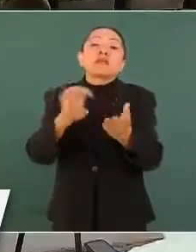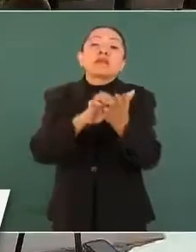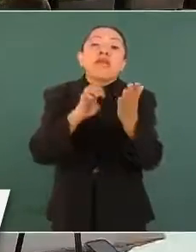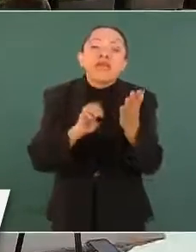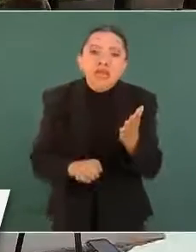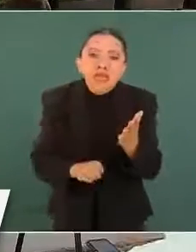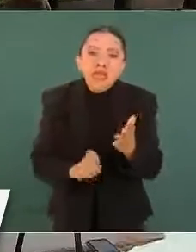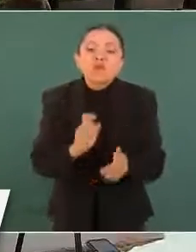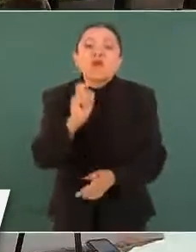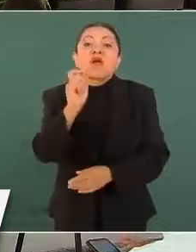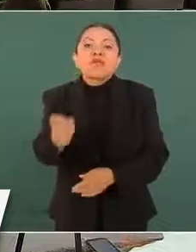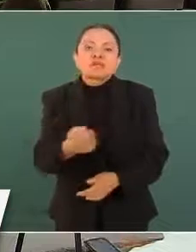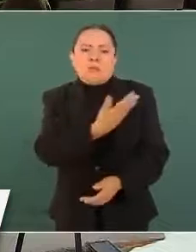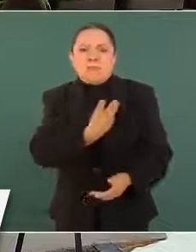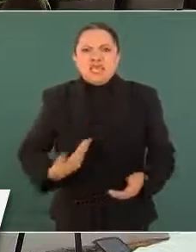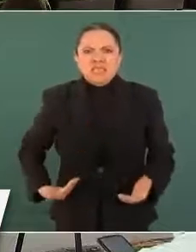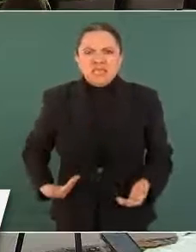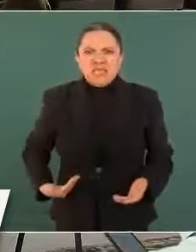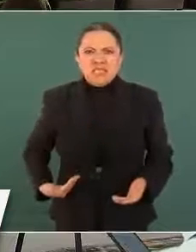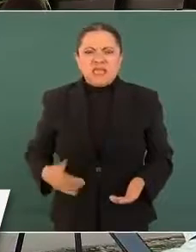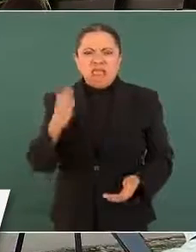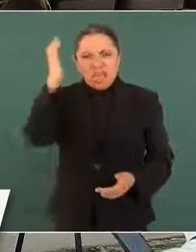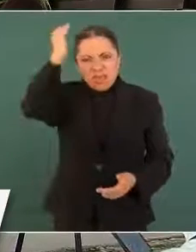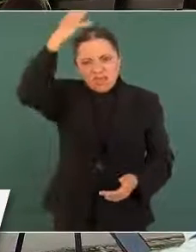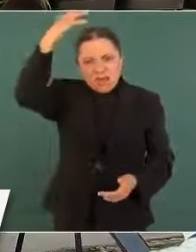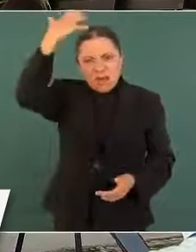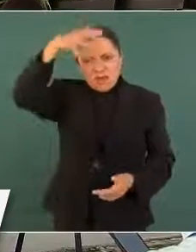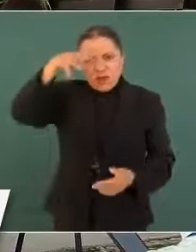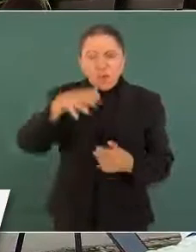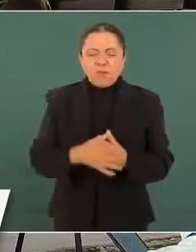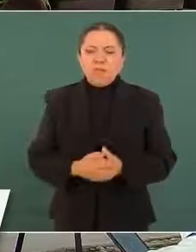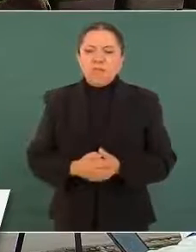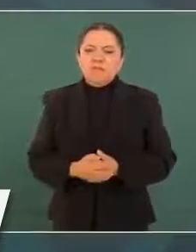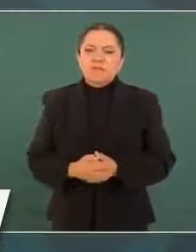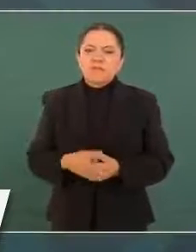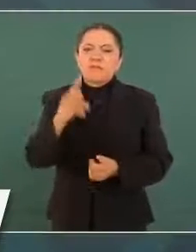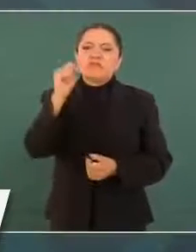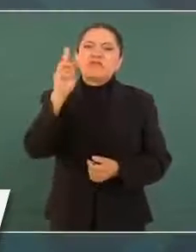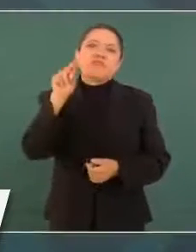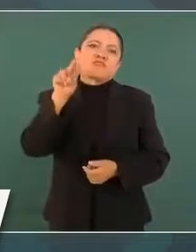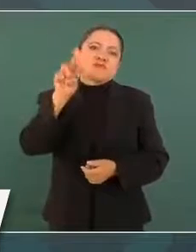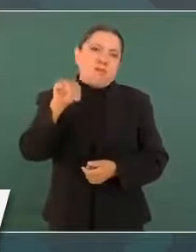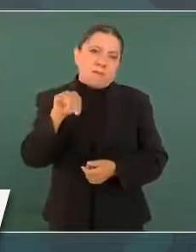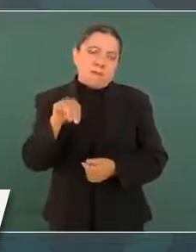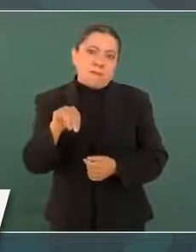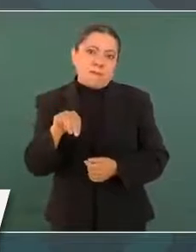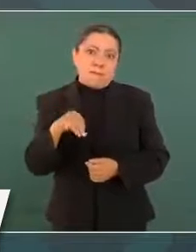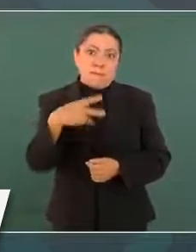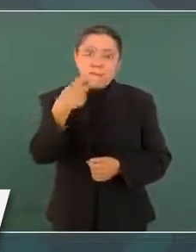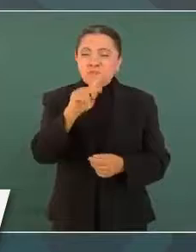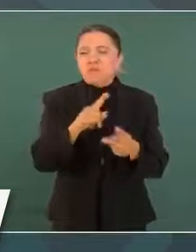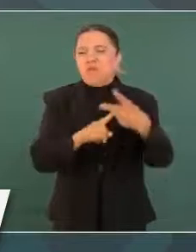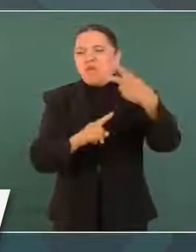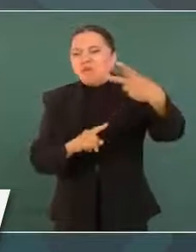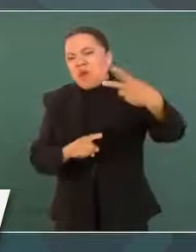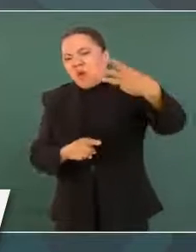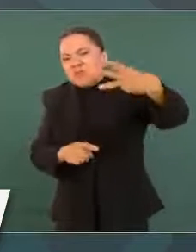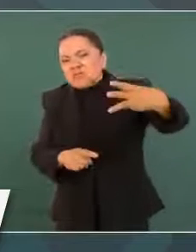presidente Donald Trump. En dos o tres asuntos